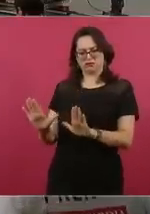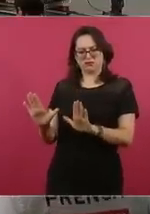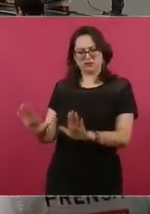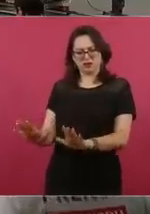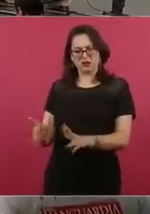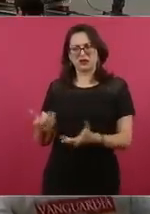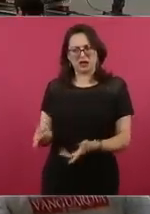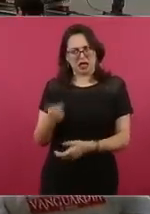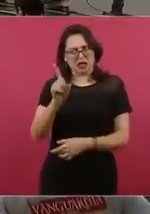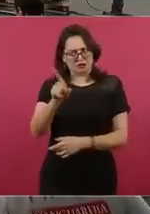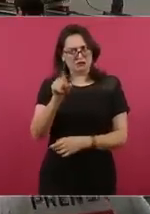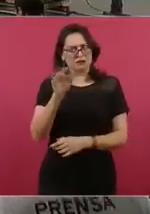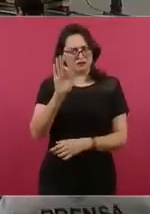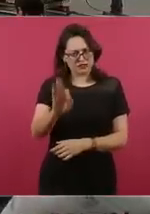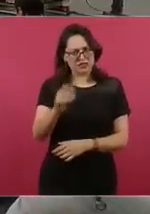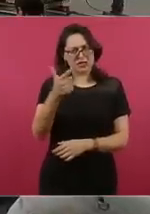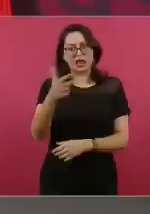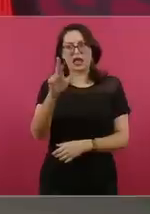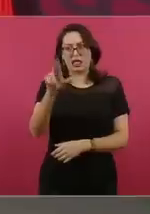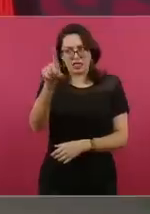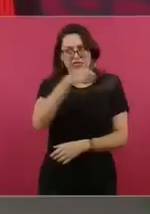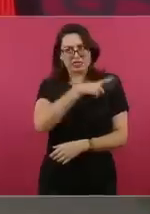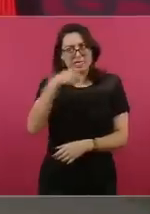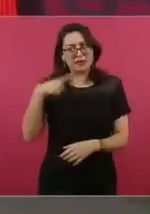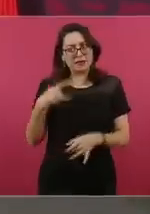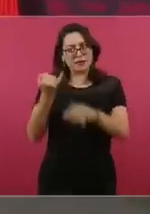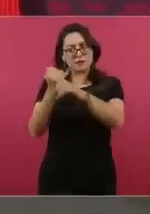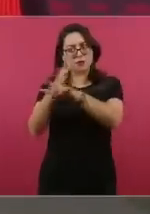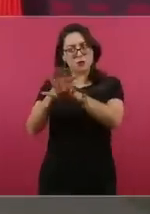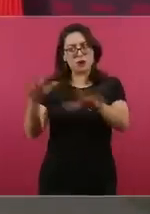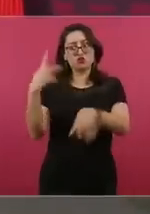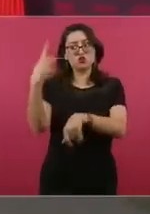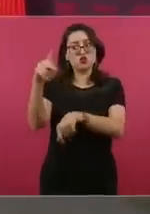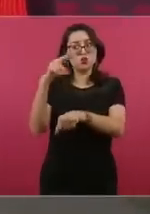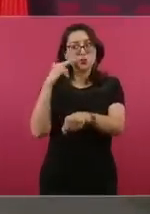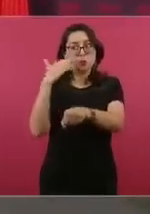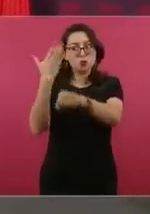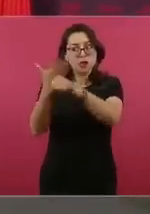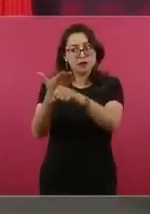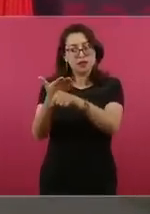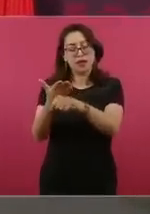probable que la fiscalía, que es una institución autónoma,